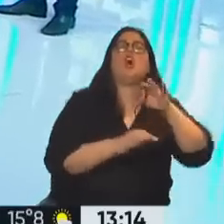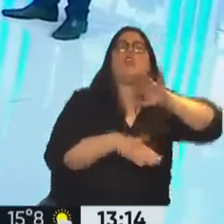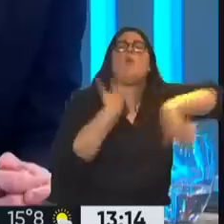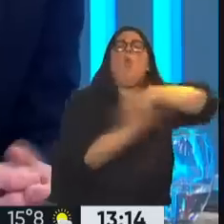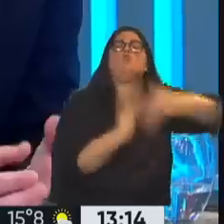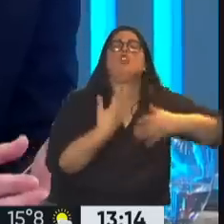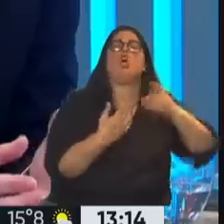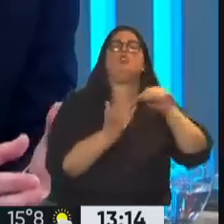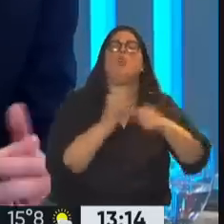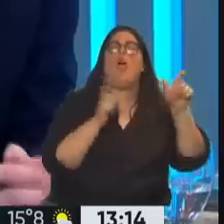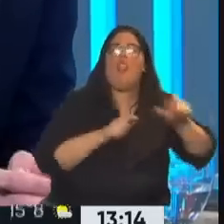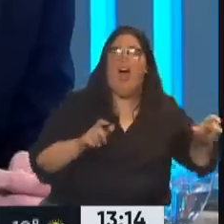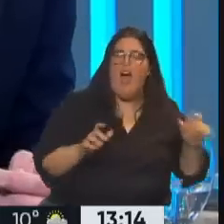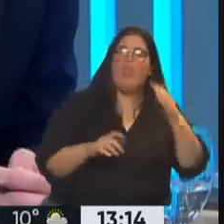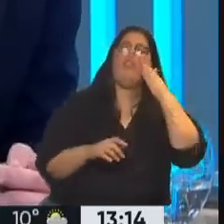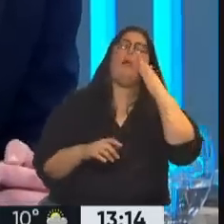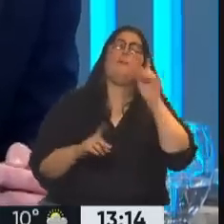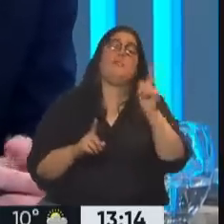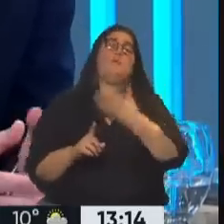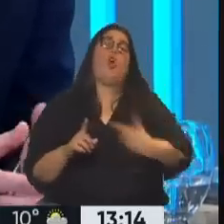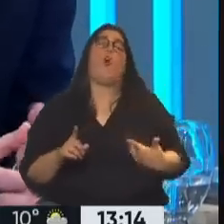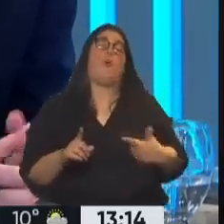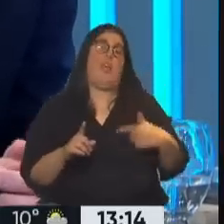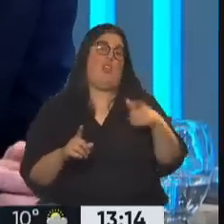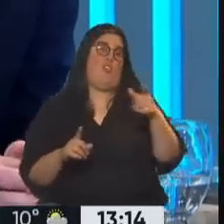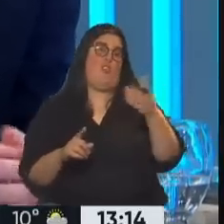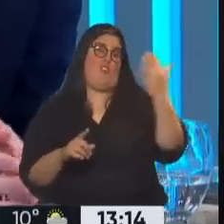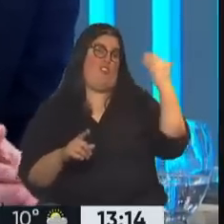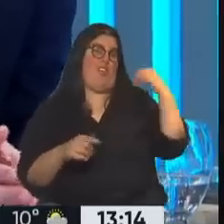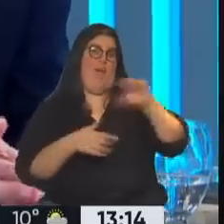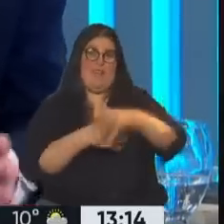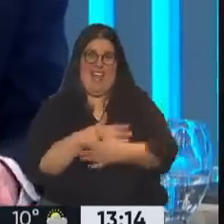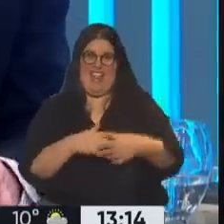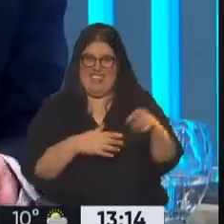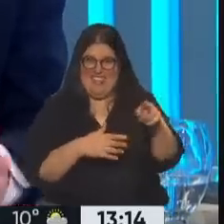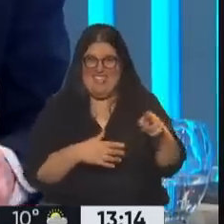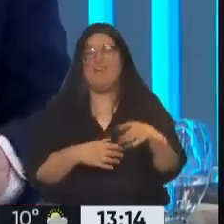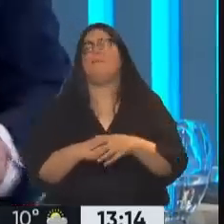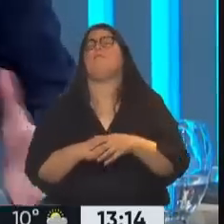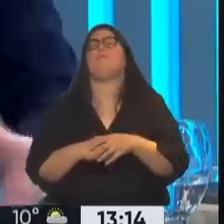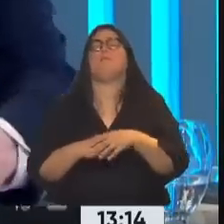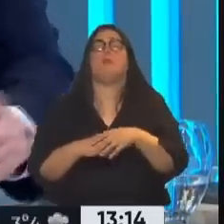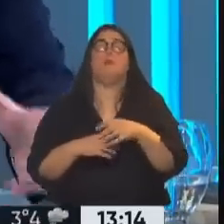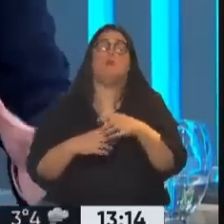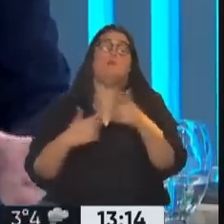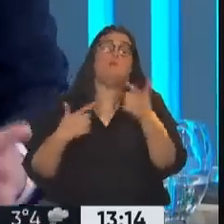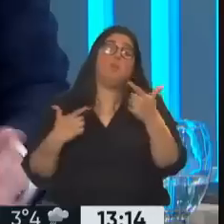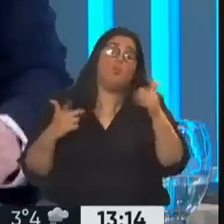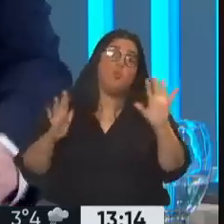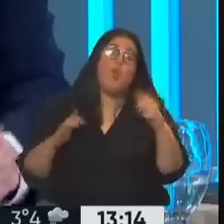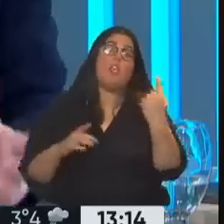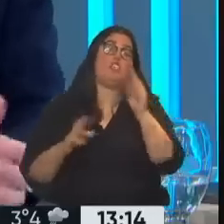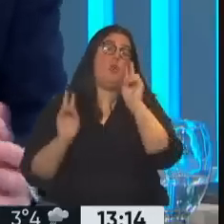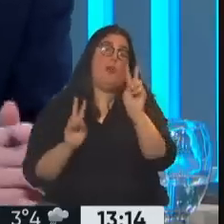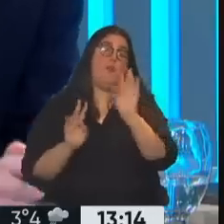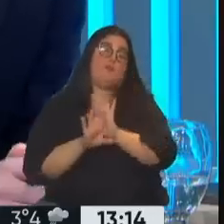que gobernaron América Latina durante los primeros años de este siglo XXI. Sin embargo, vemos, afortunadamente todo indicaría